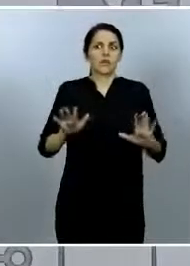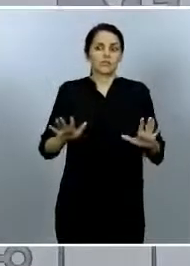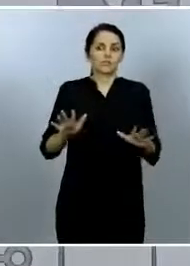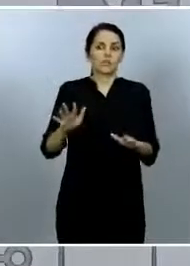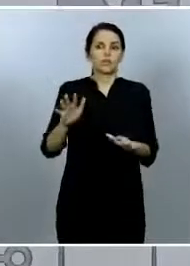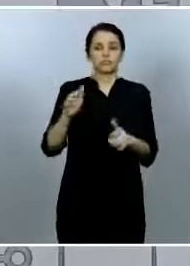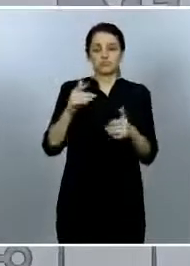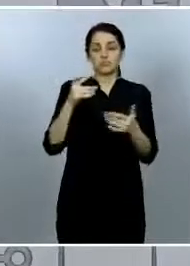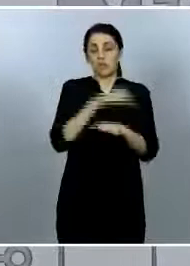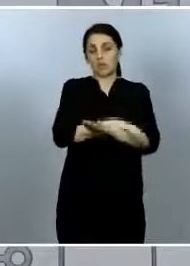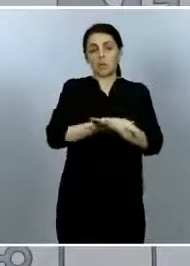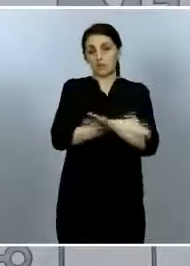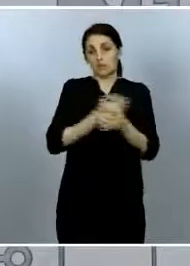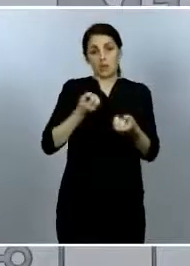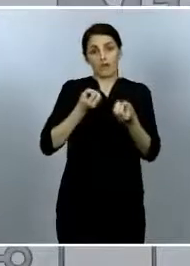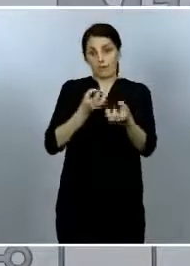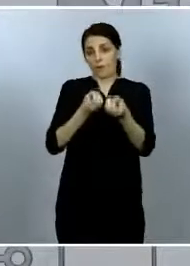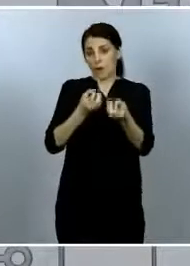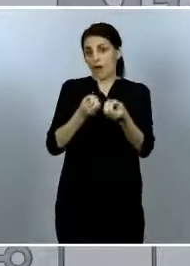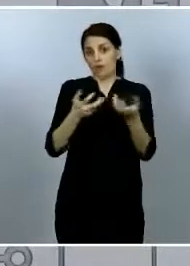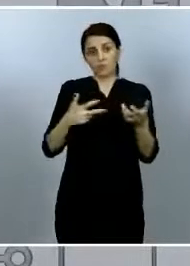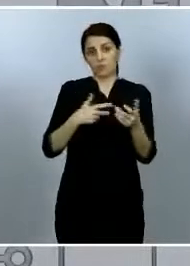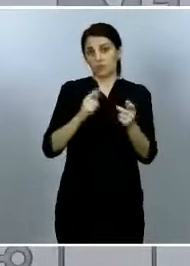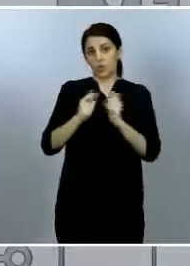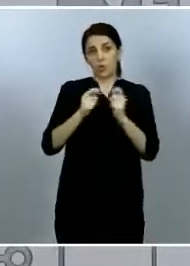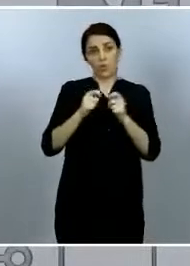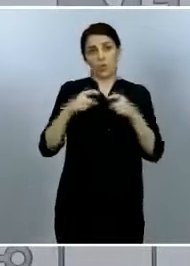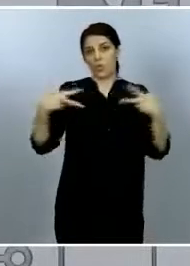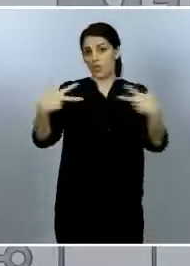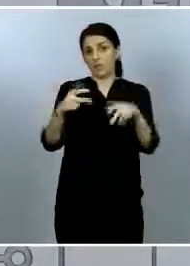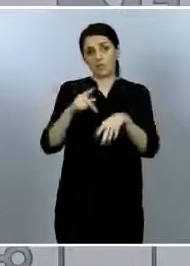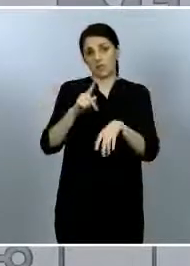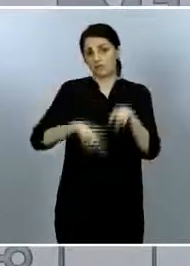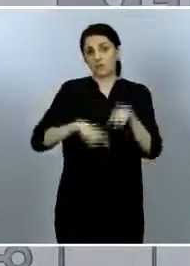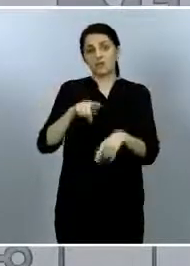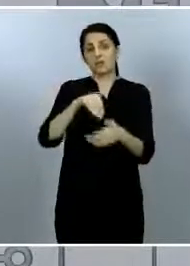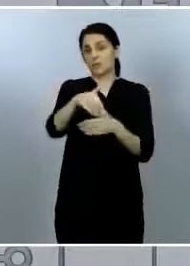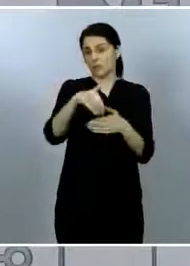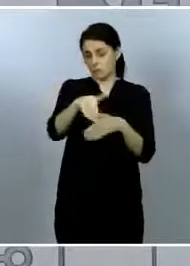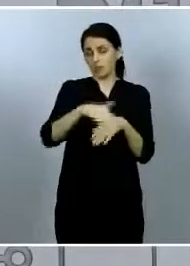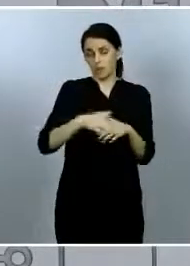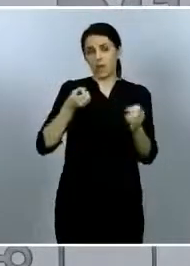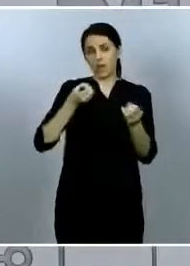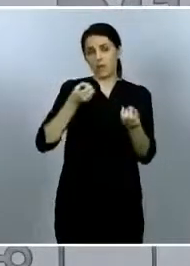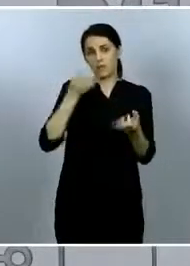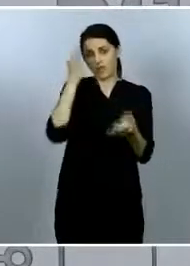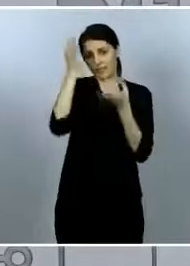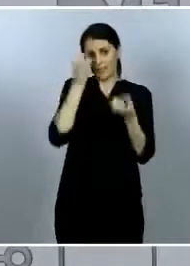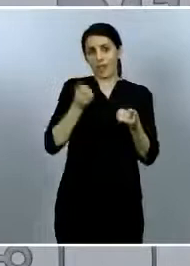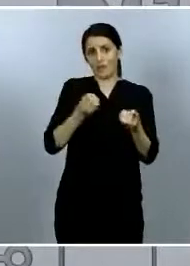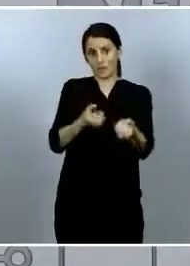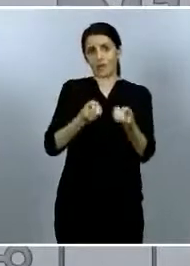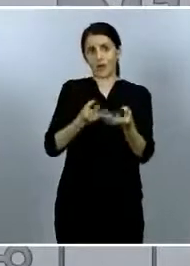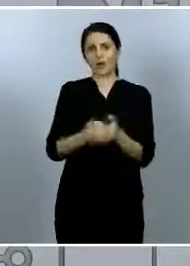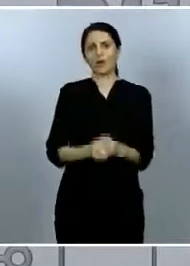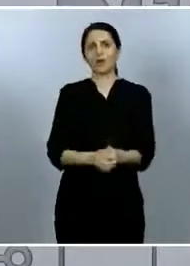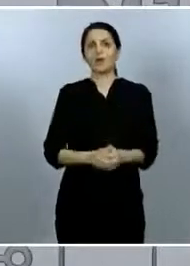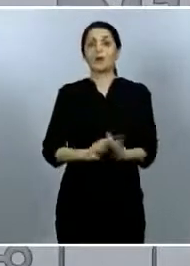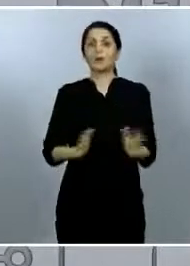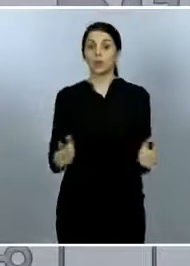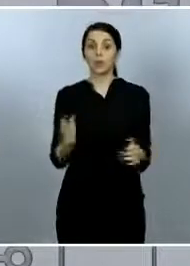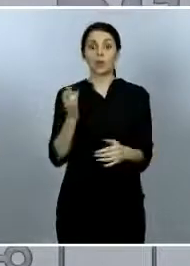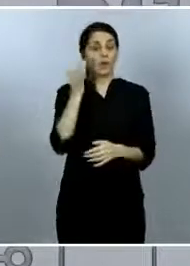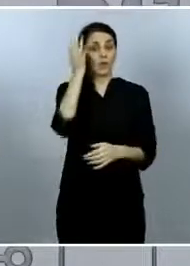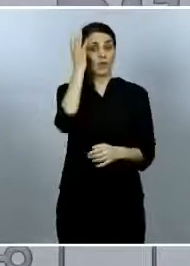detalles en su próxima rueda de prensa cuando la realice. La idea es esa o la idea que se había